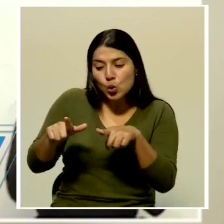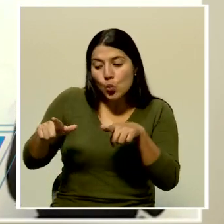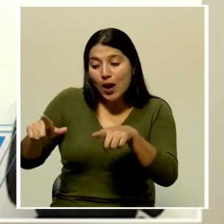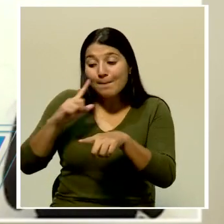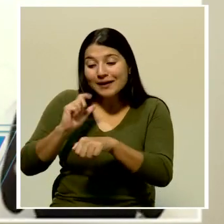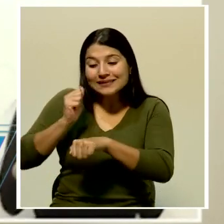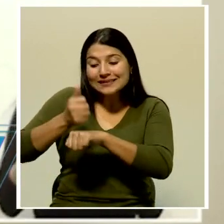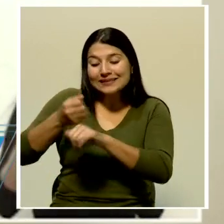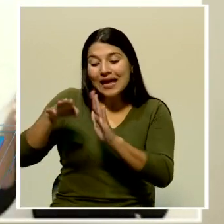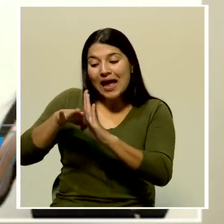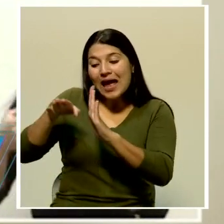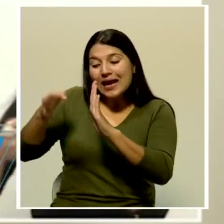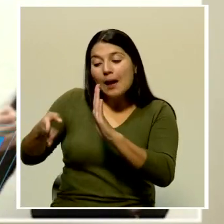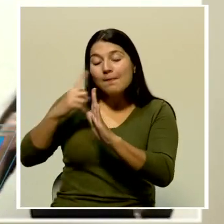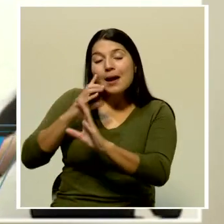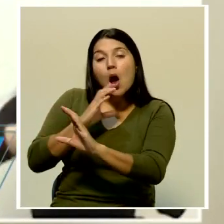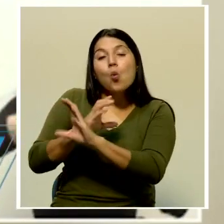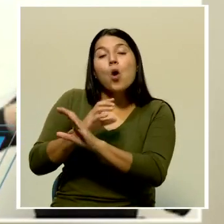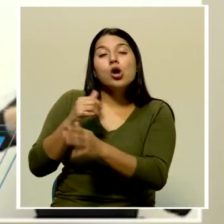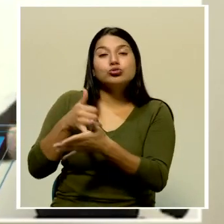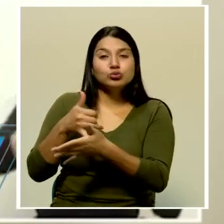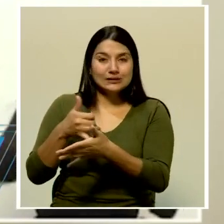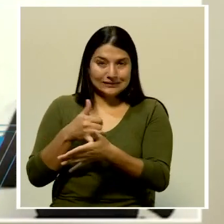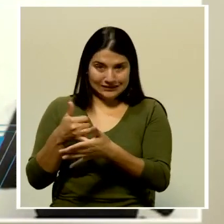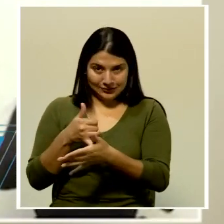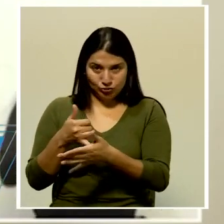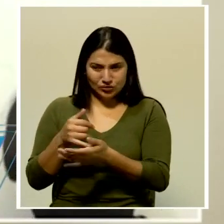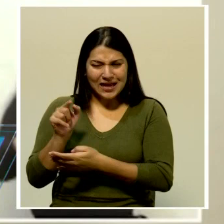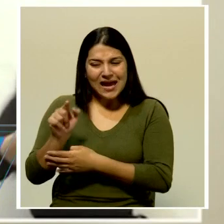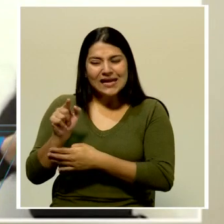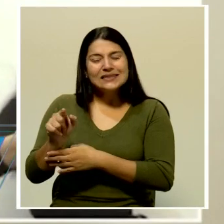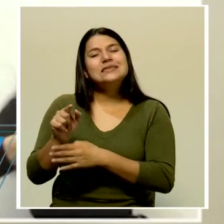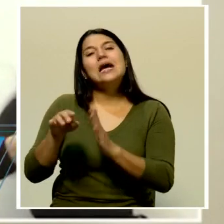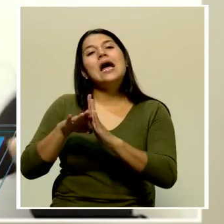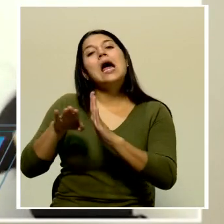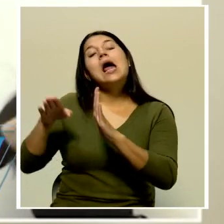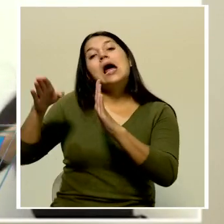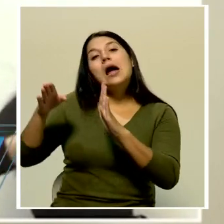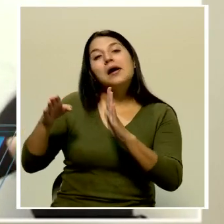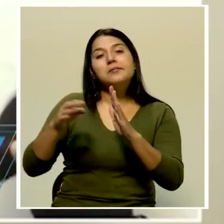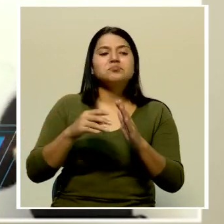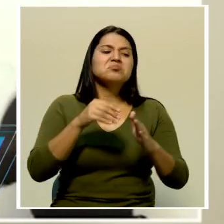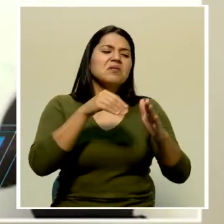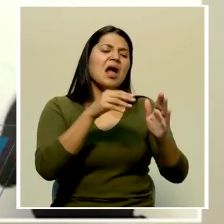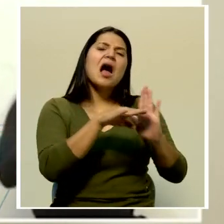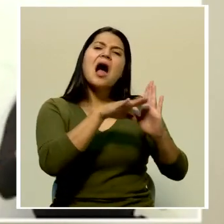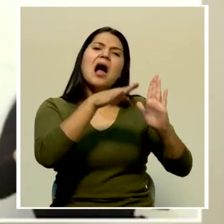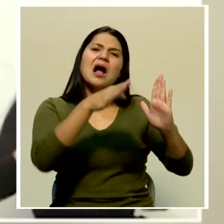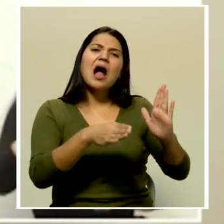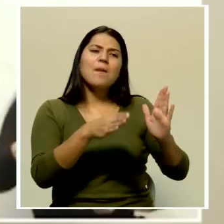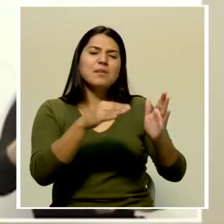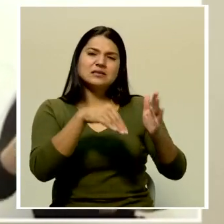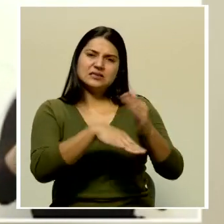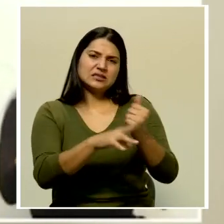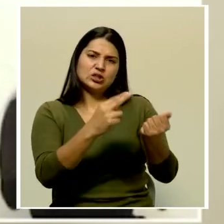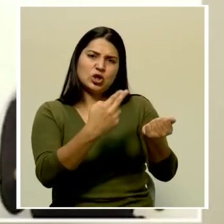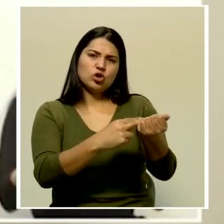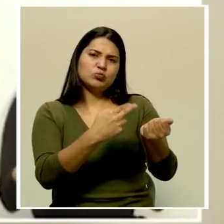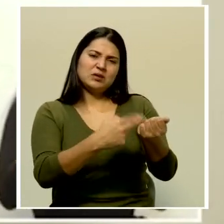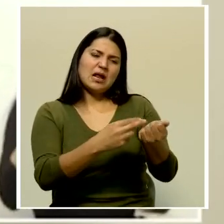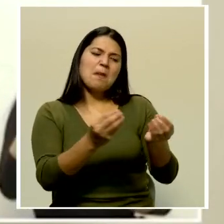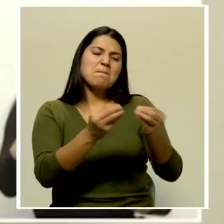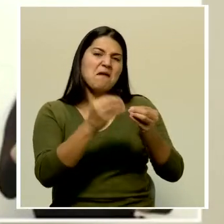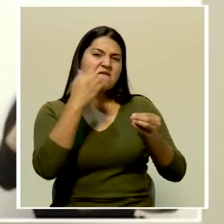los días. Las camas hospitalarias son más manejables, recordemos que en SEACO tenemos 88, en este momento hay